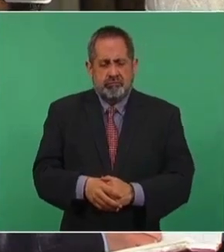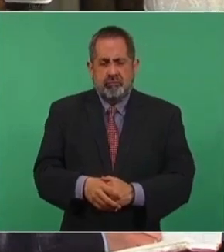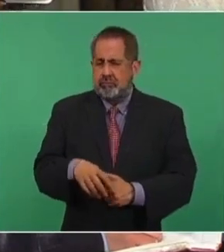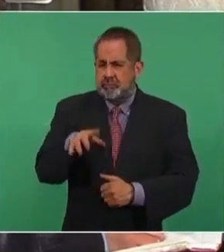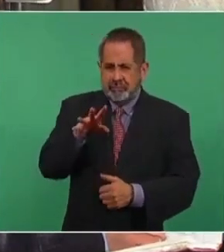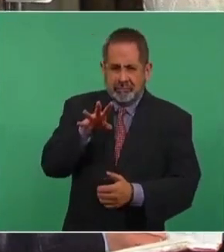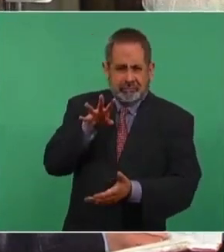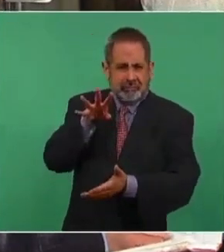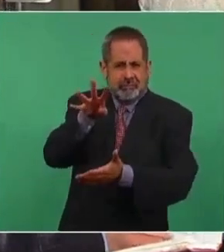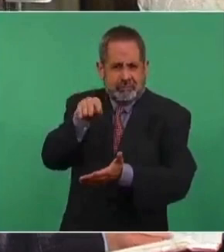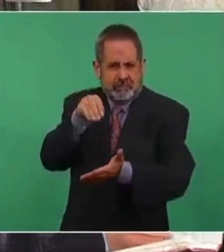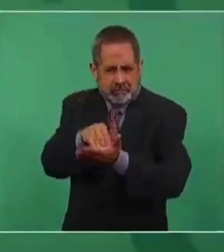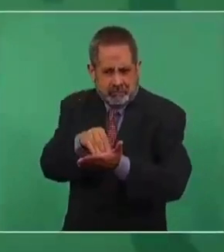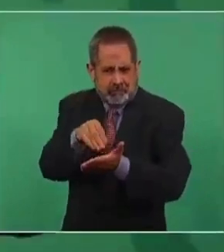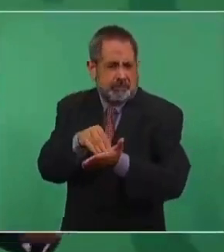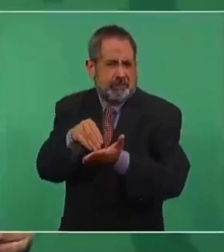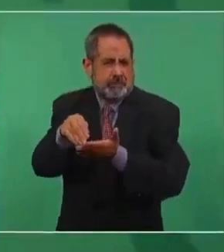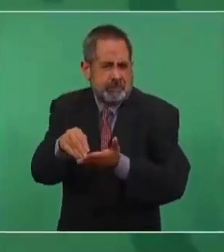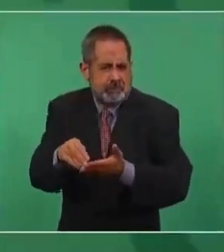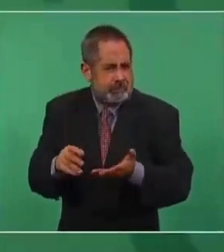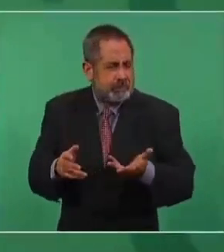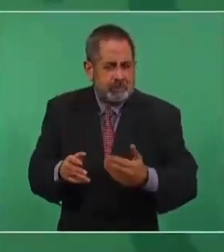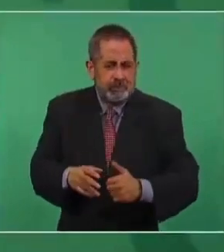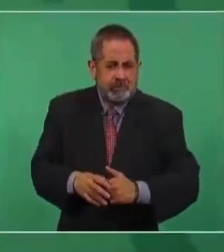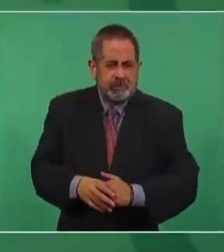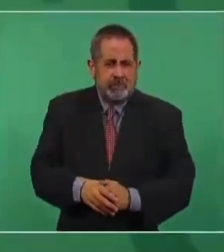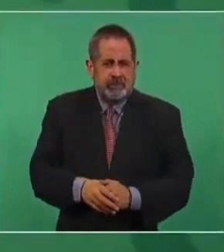¿cuánto?